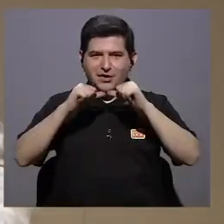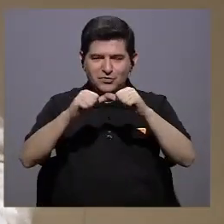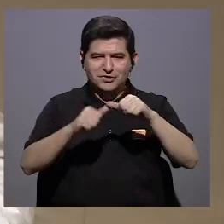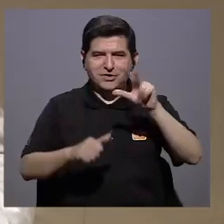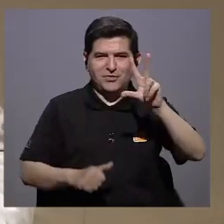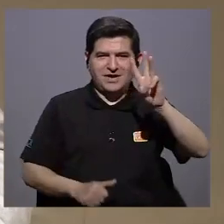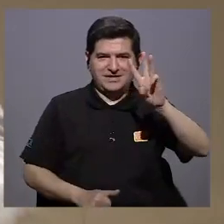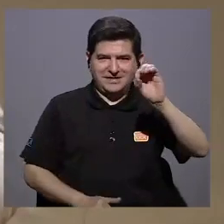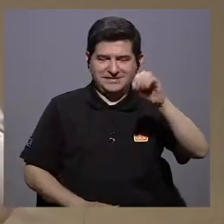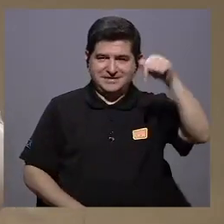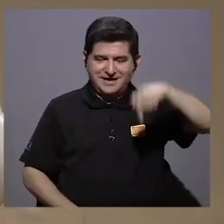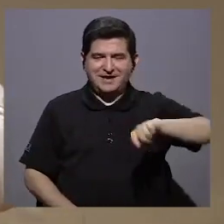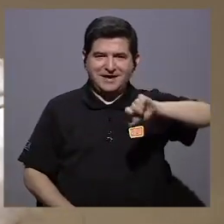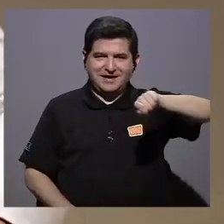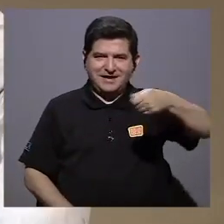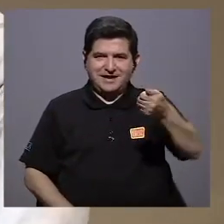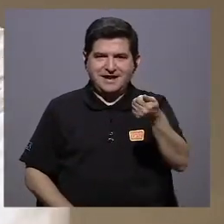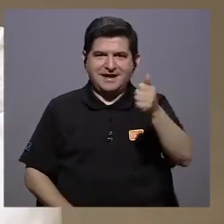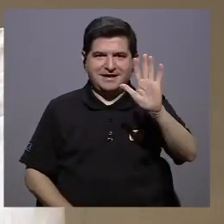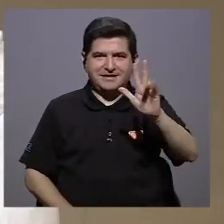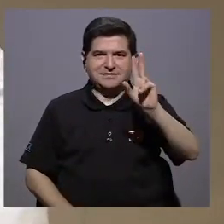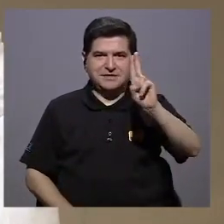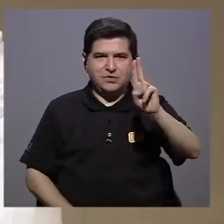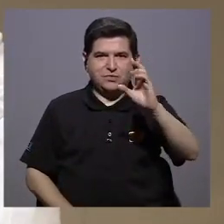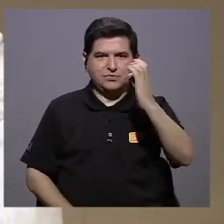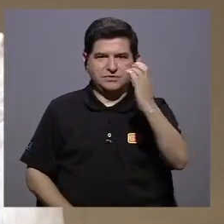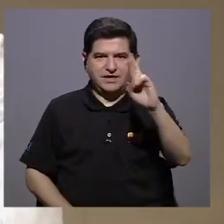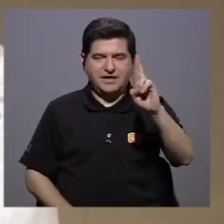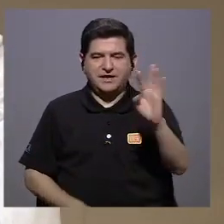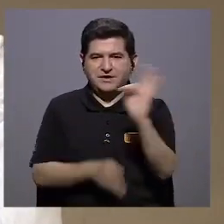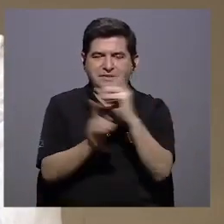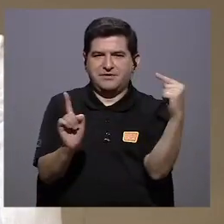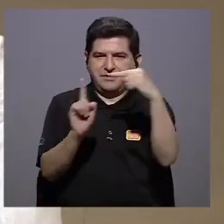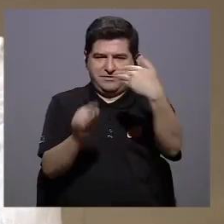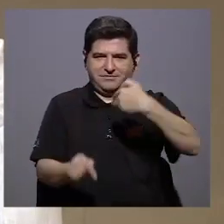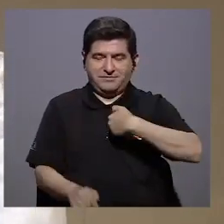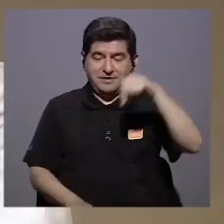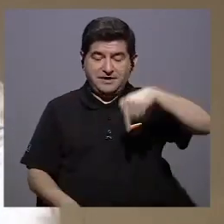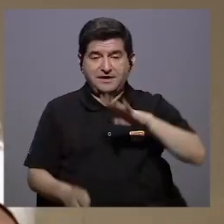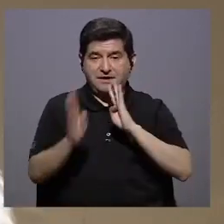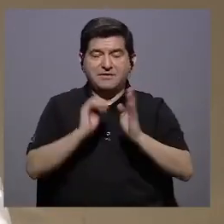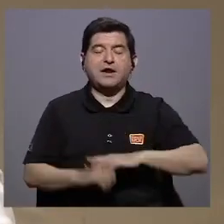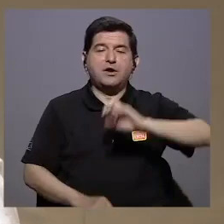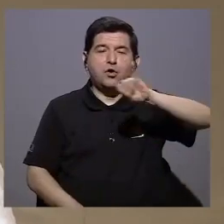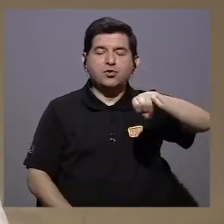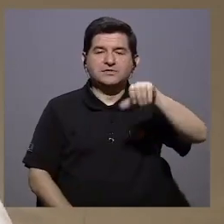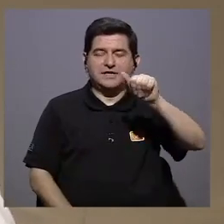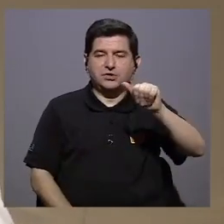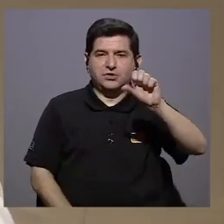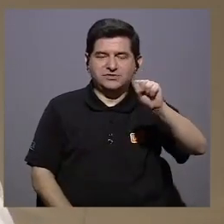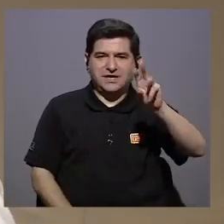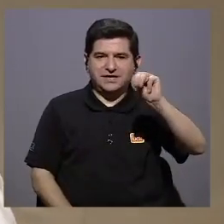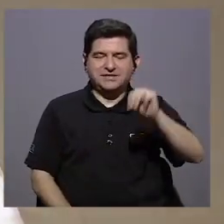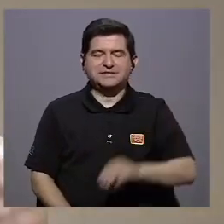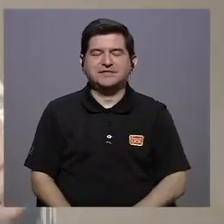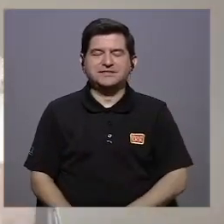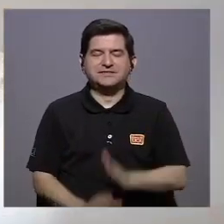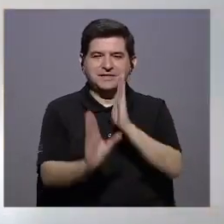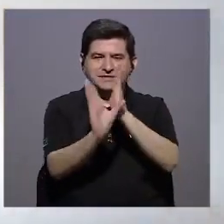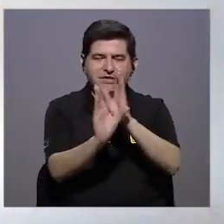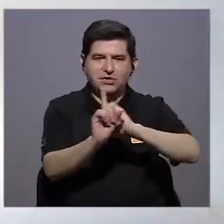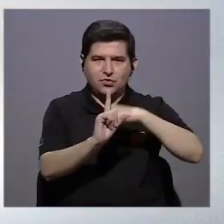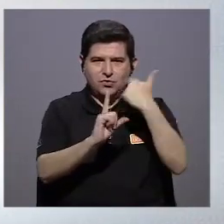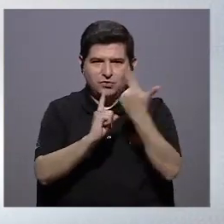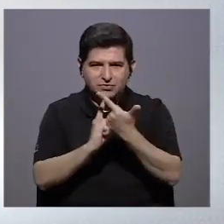regresamos a 360 acá en el canal 15 Universidad de Costa Rica donde hacemos televisión con sentido estoy conversando con José Antonio Sánchez Medina psicólogo